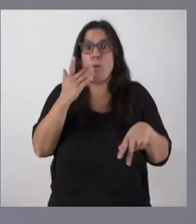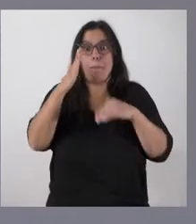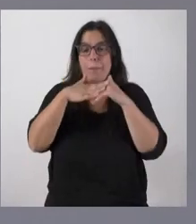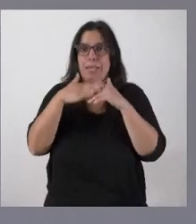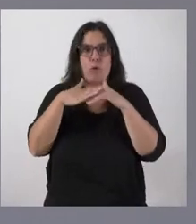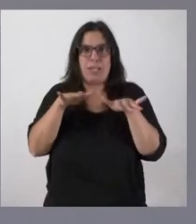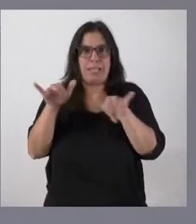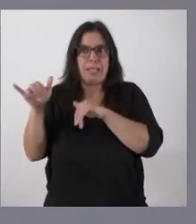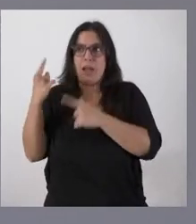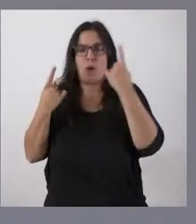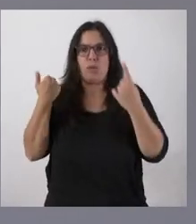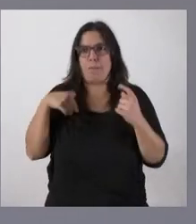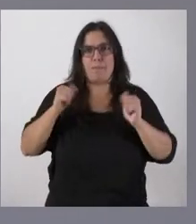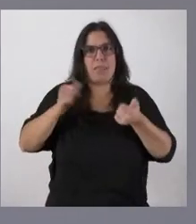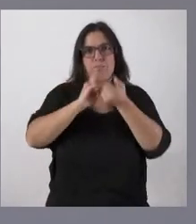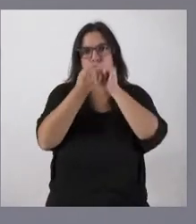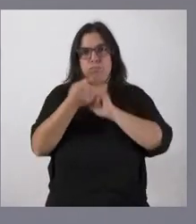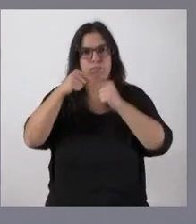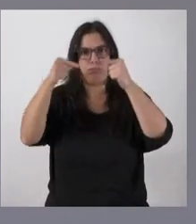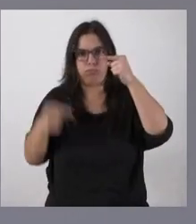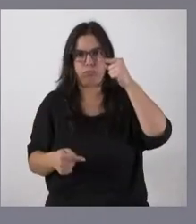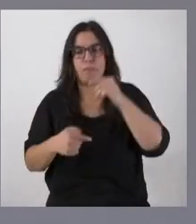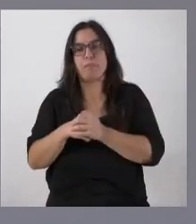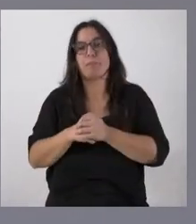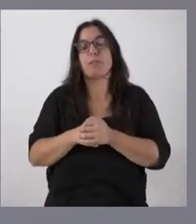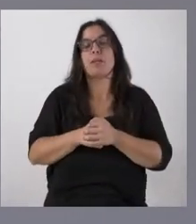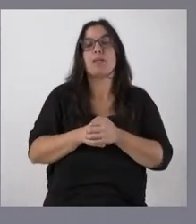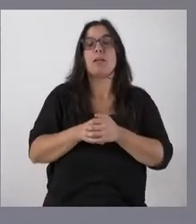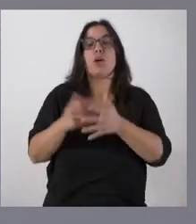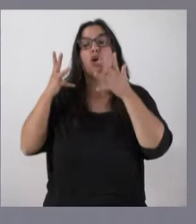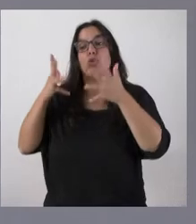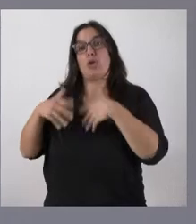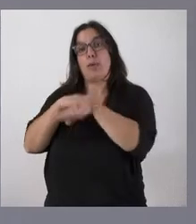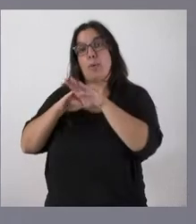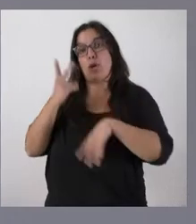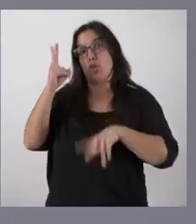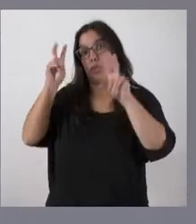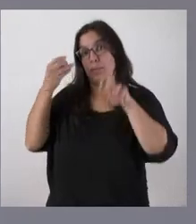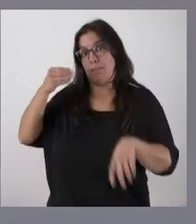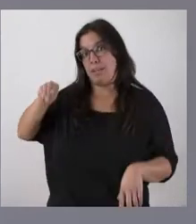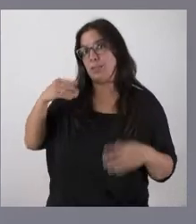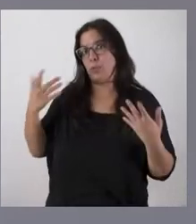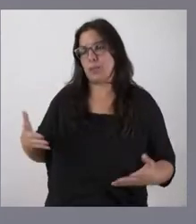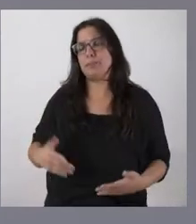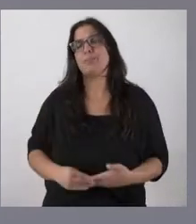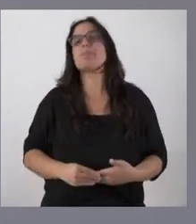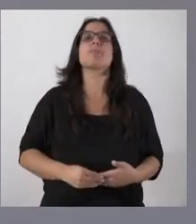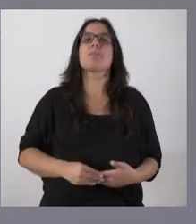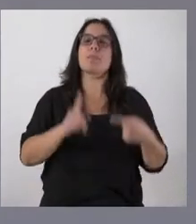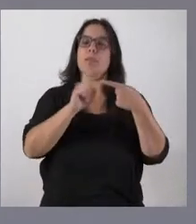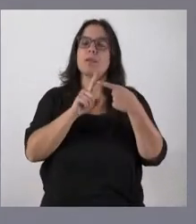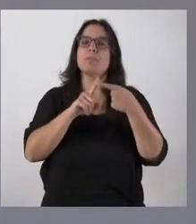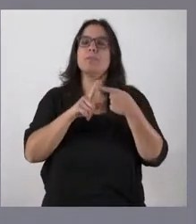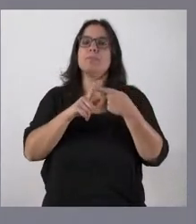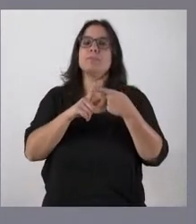están entrando en pérdidas. Dos cosas adicionales que hemos analizado en el Consejo de Gobierno. Por un lado, hemos conocido y analizado el